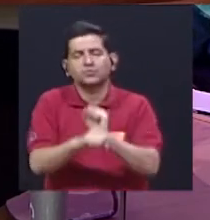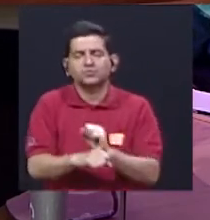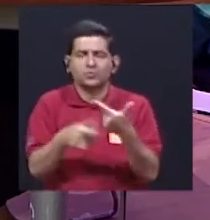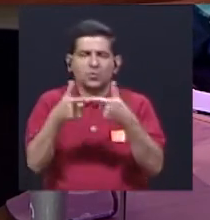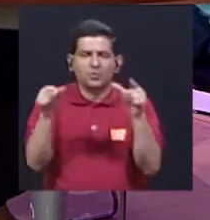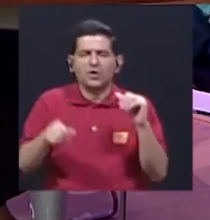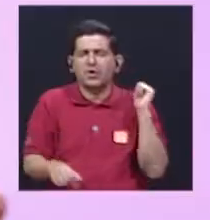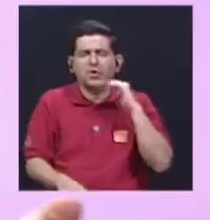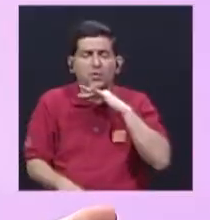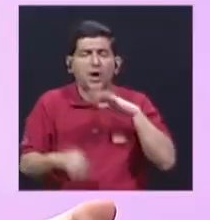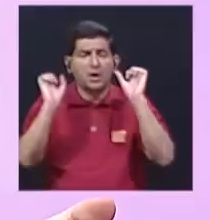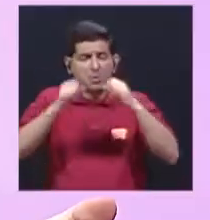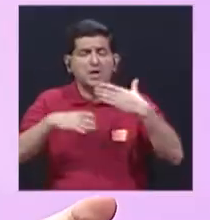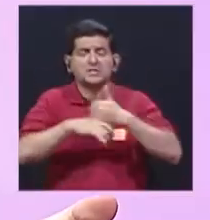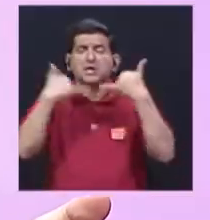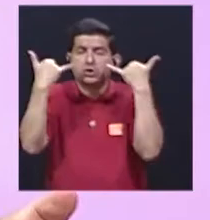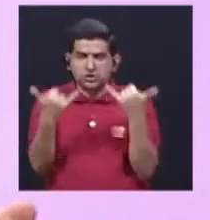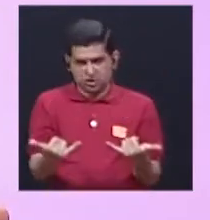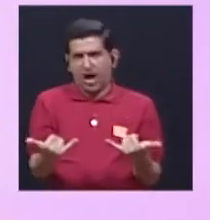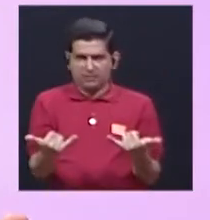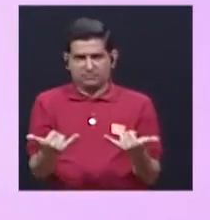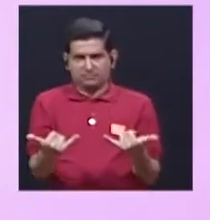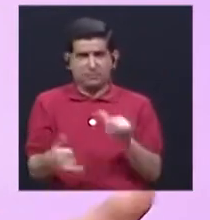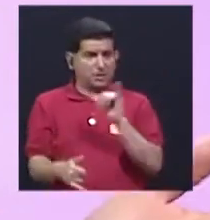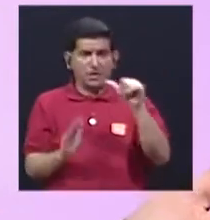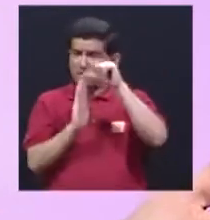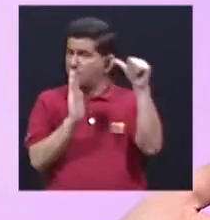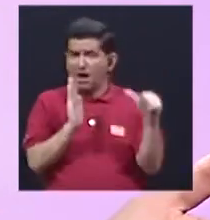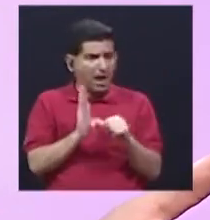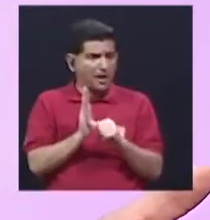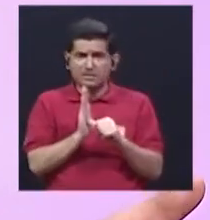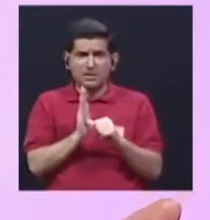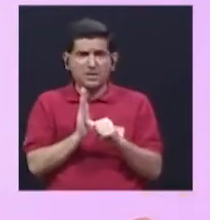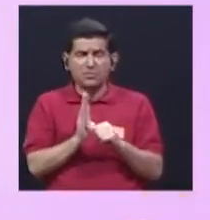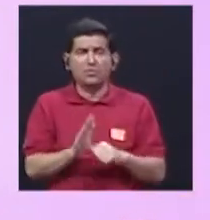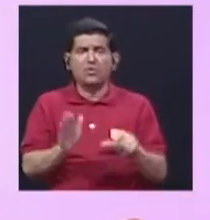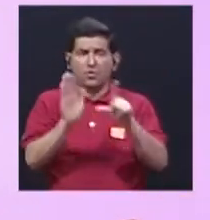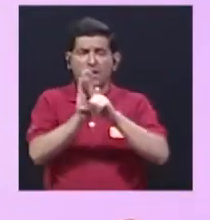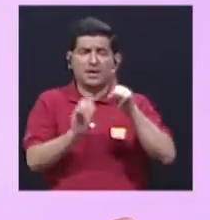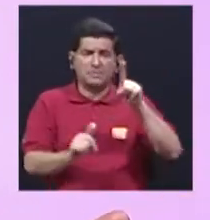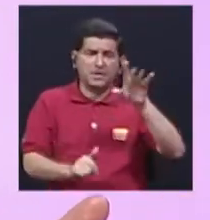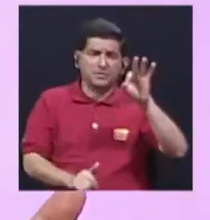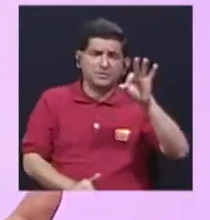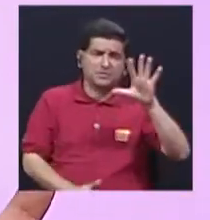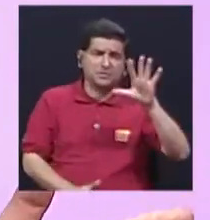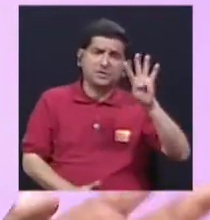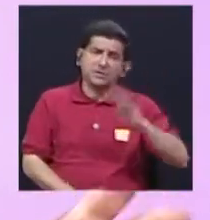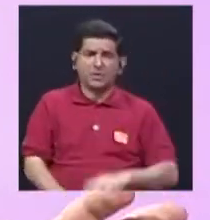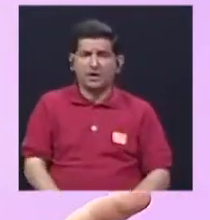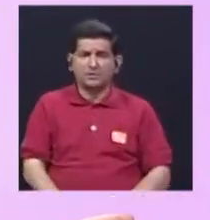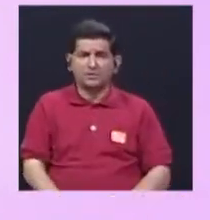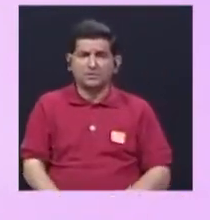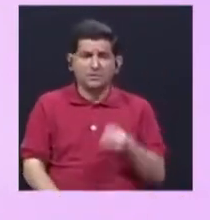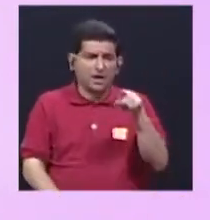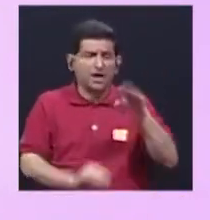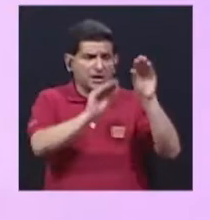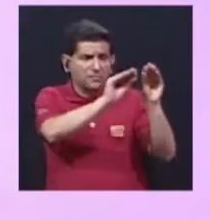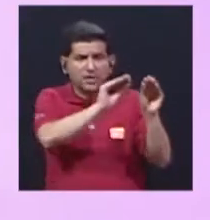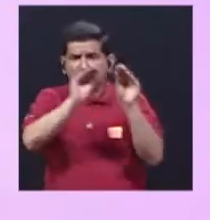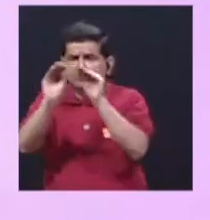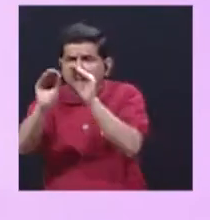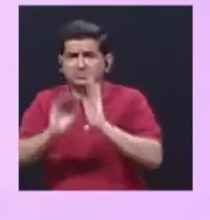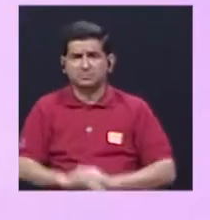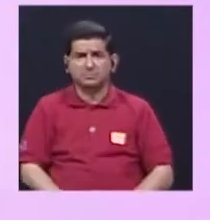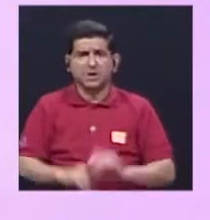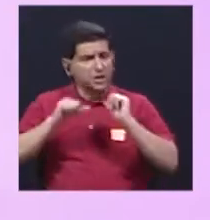lenguaje vulgarito, lo podría hacer ya, porque es el mismo artículo que está en la ley del 54. O sea, eso es lo que hizo, fue hacerse un copy-paste